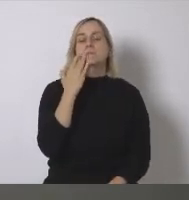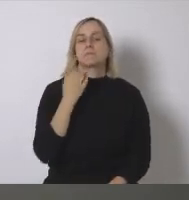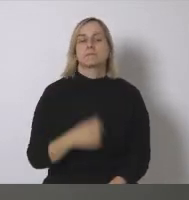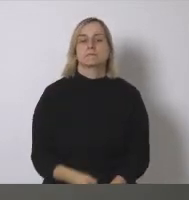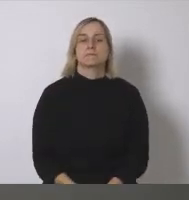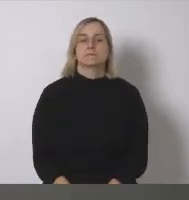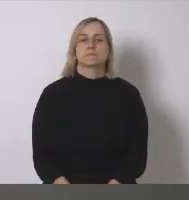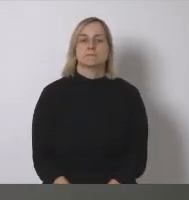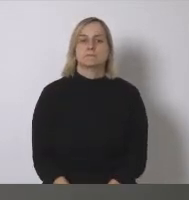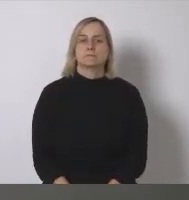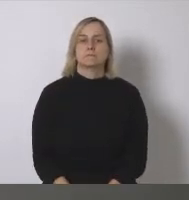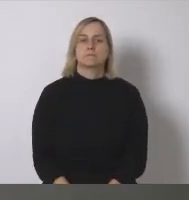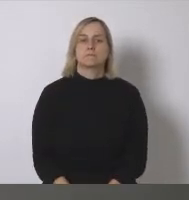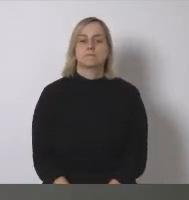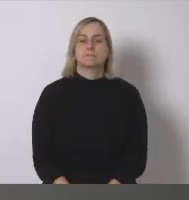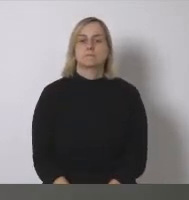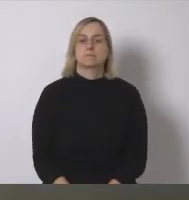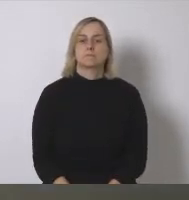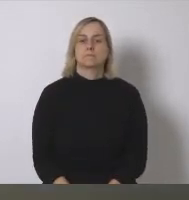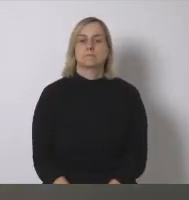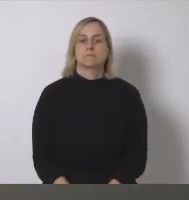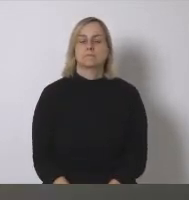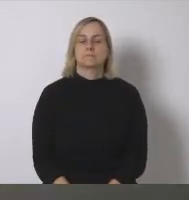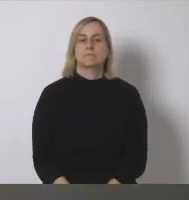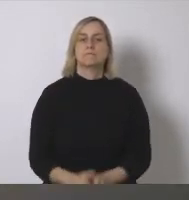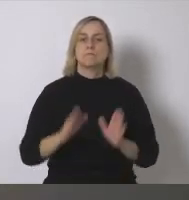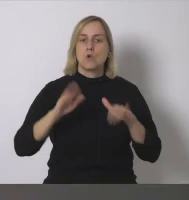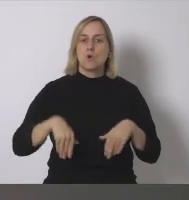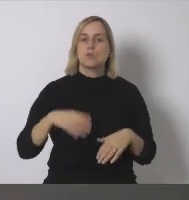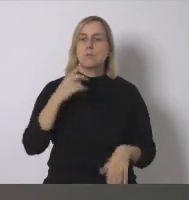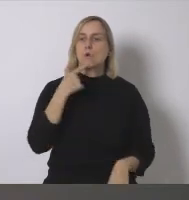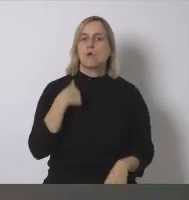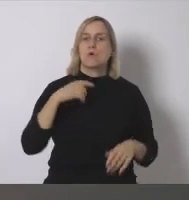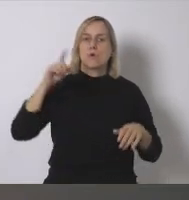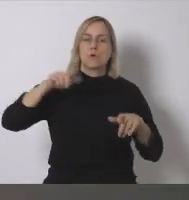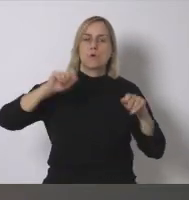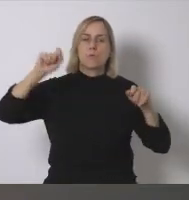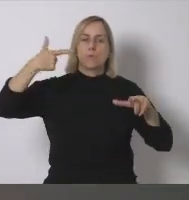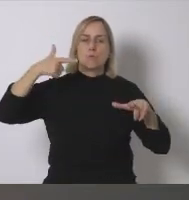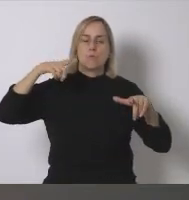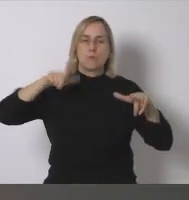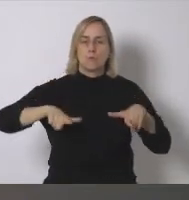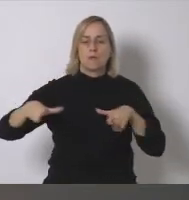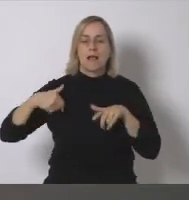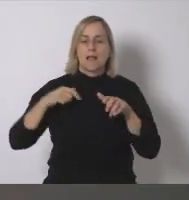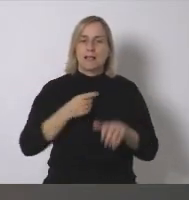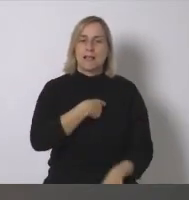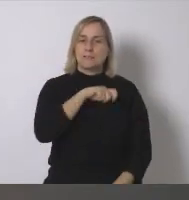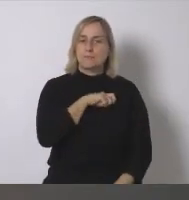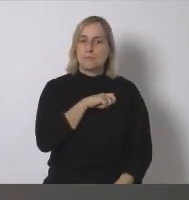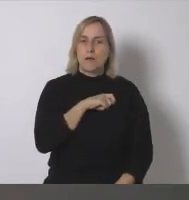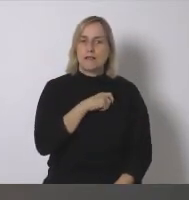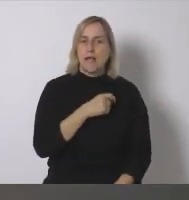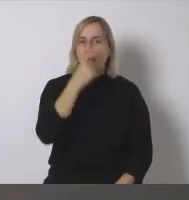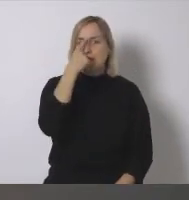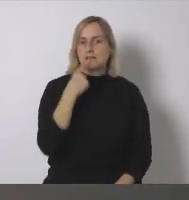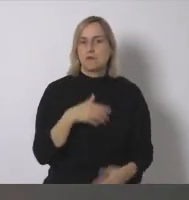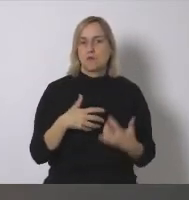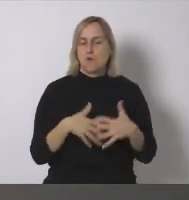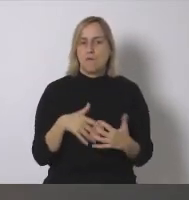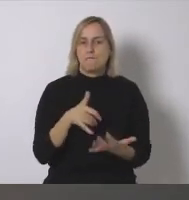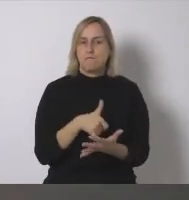bueno creo que eso ah bueno la cuestión de la agrovoltaica por último es verdad que en España sigue siendo un desarrollo muy muy bajo